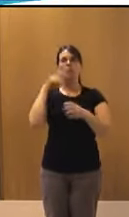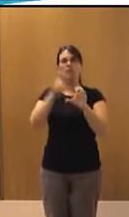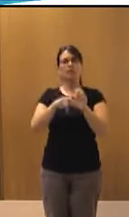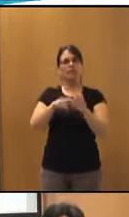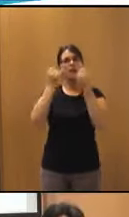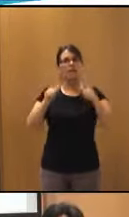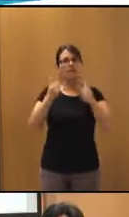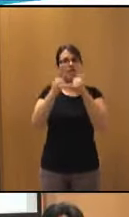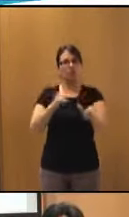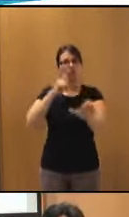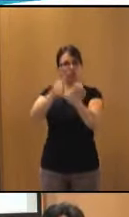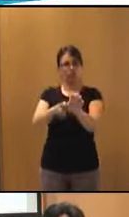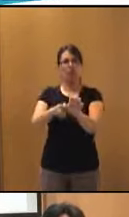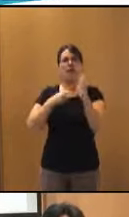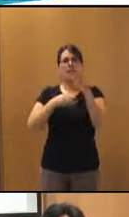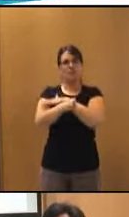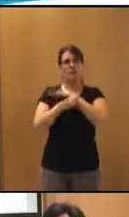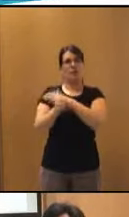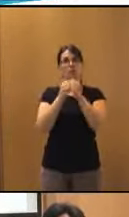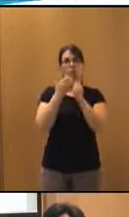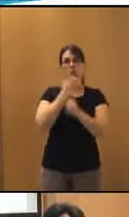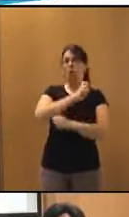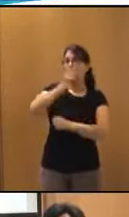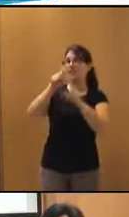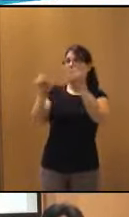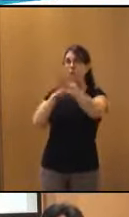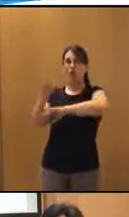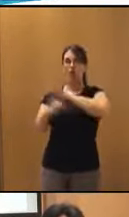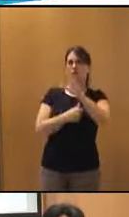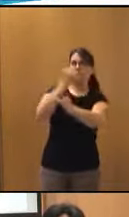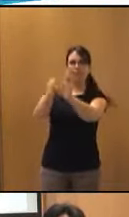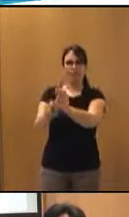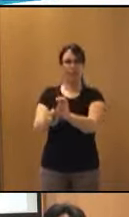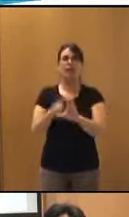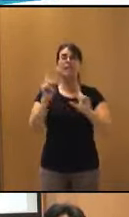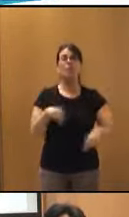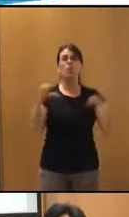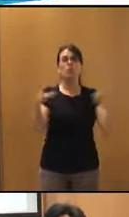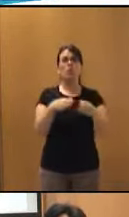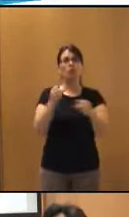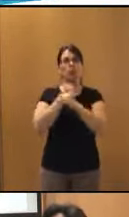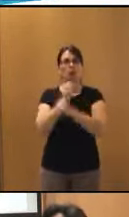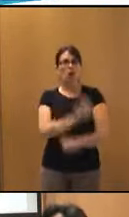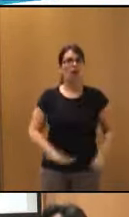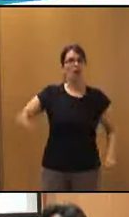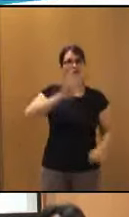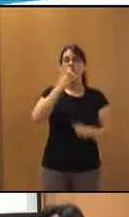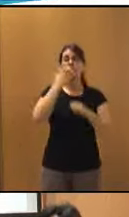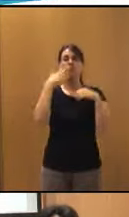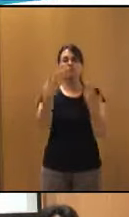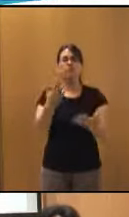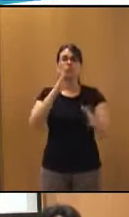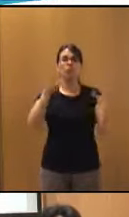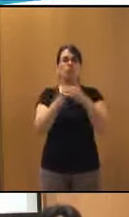eventos sobre accesibilidad en videojuegos que organizan otras entidades y también en grupos de trabajo nacionales, por ejemplo, en el grupo